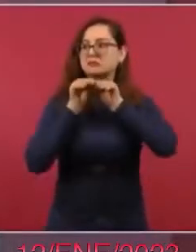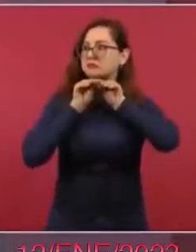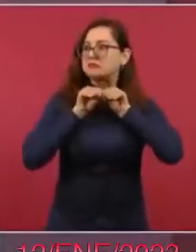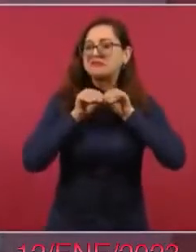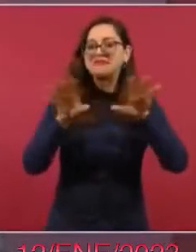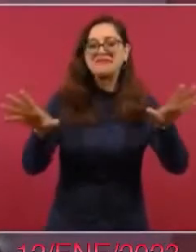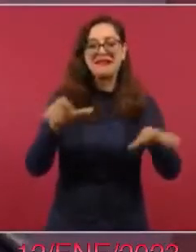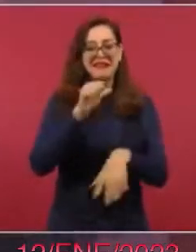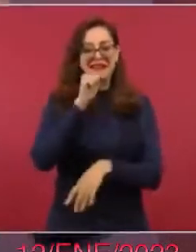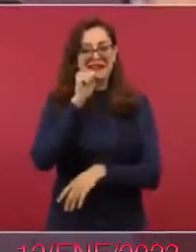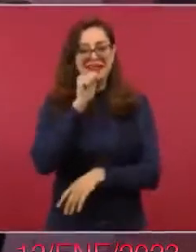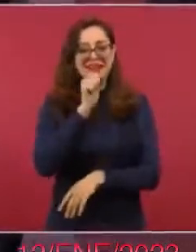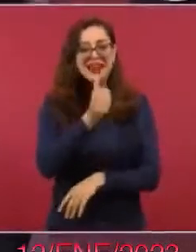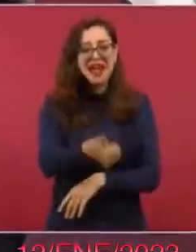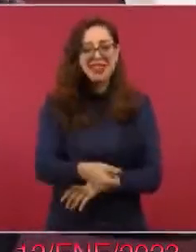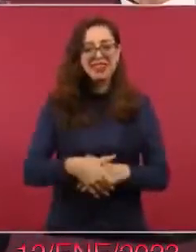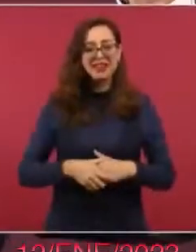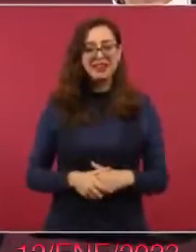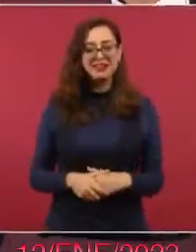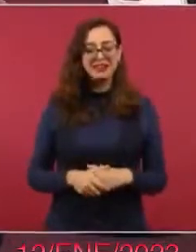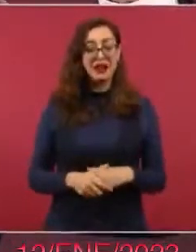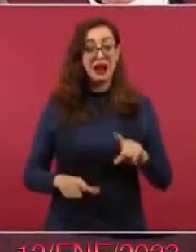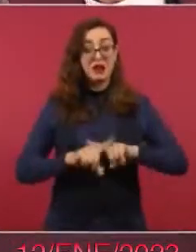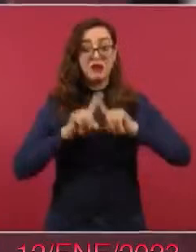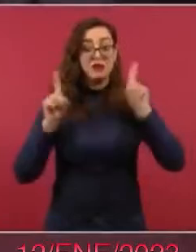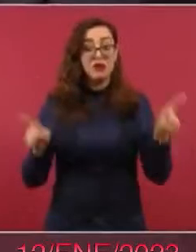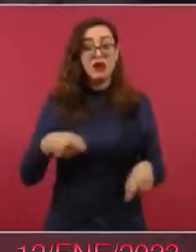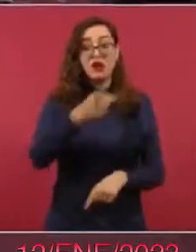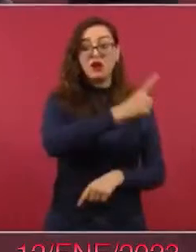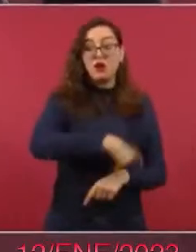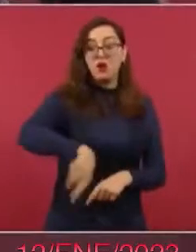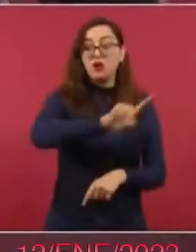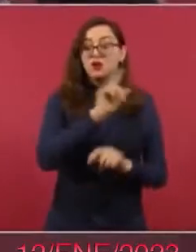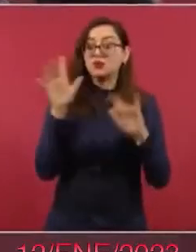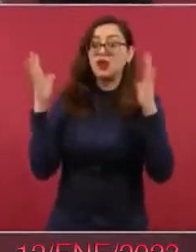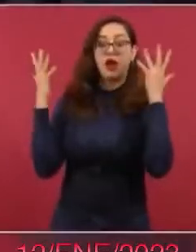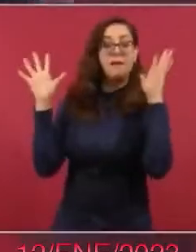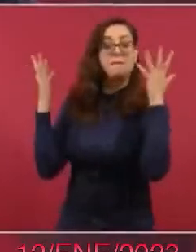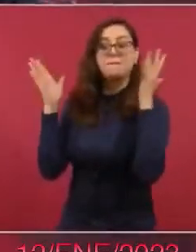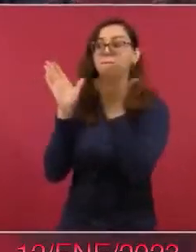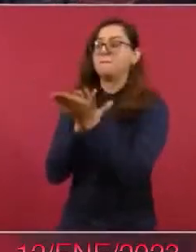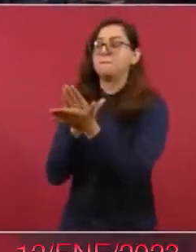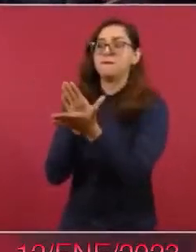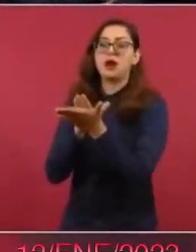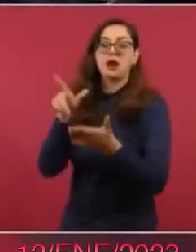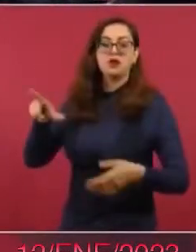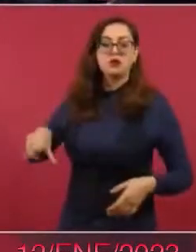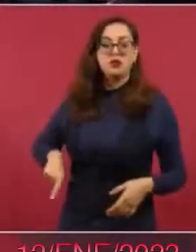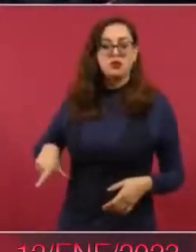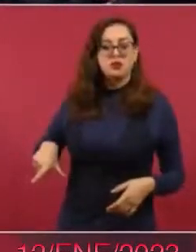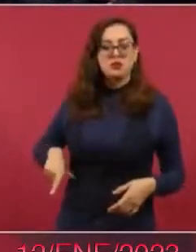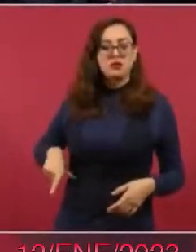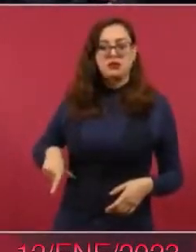los momentos de represión de tortura